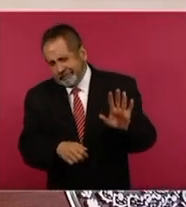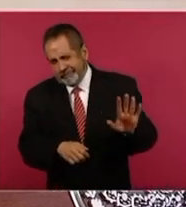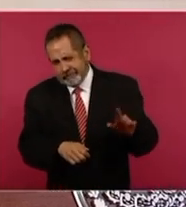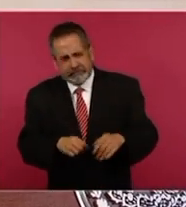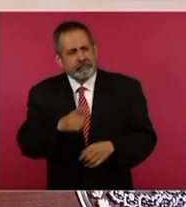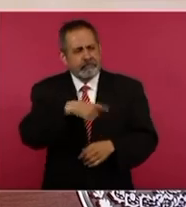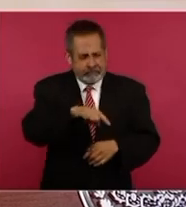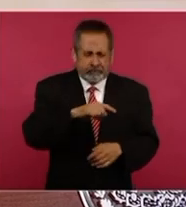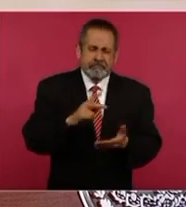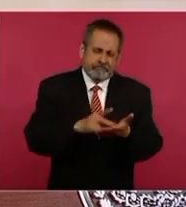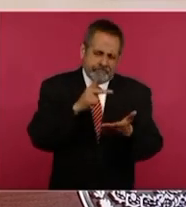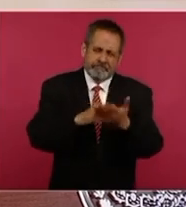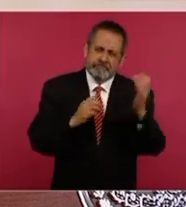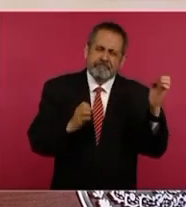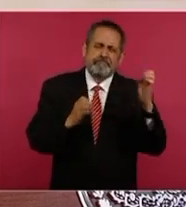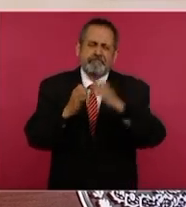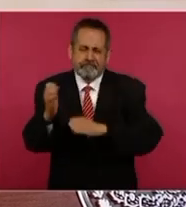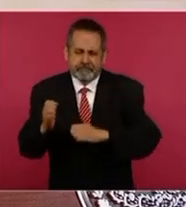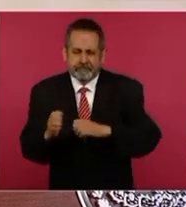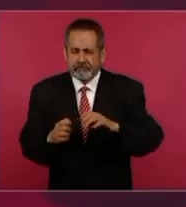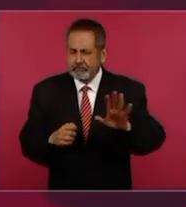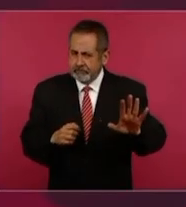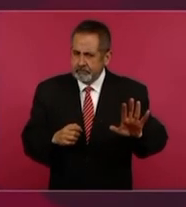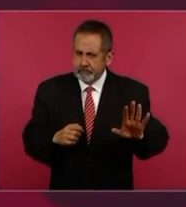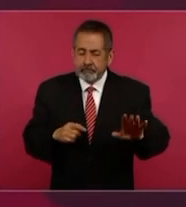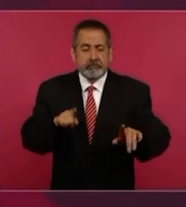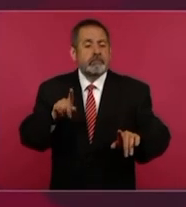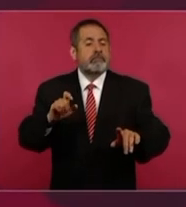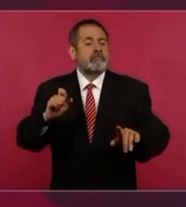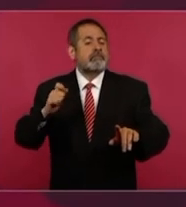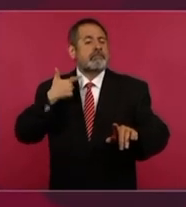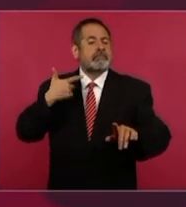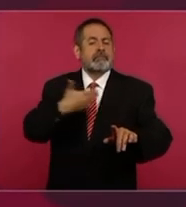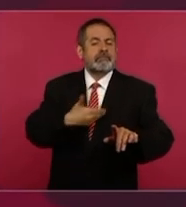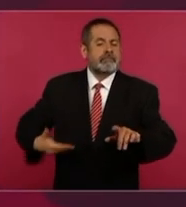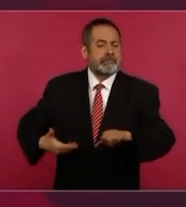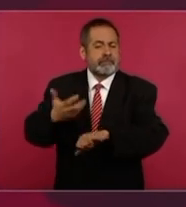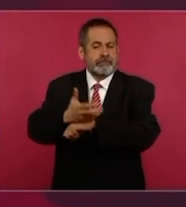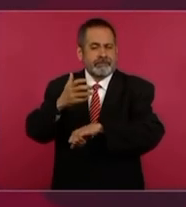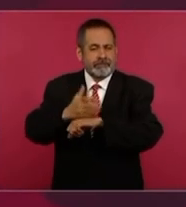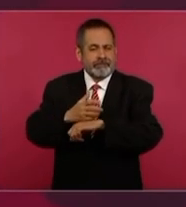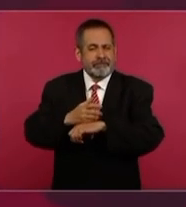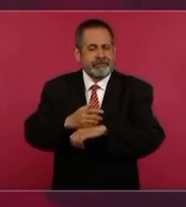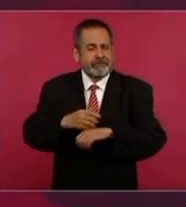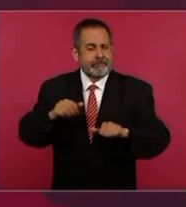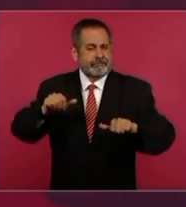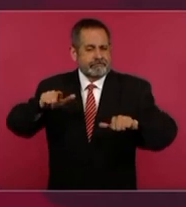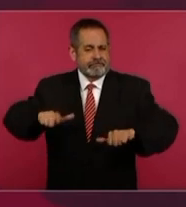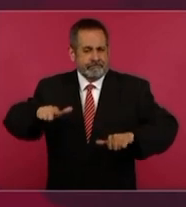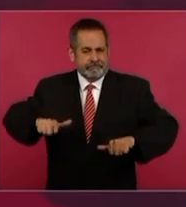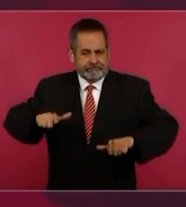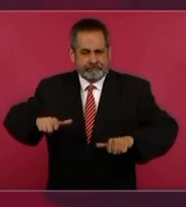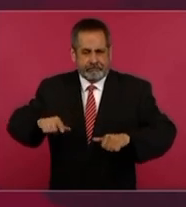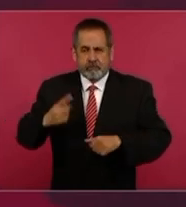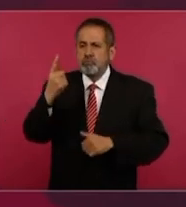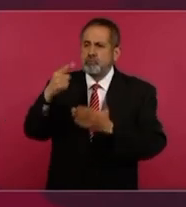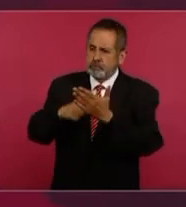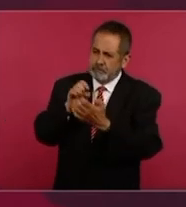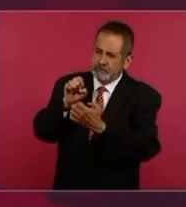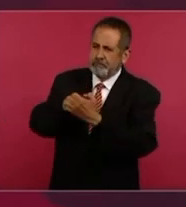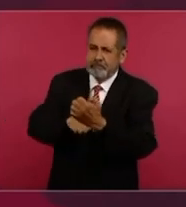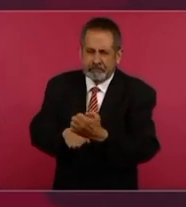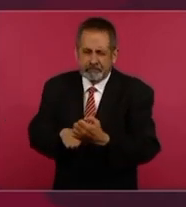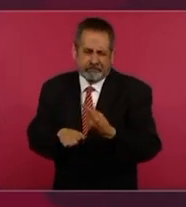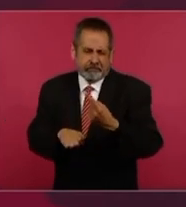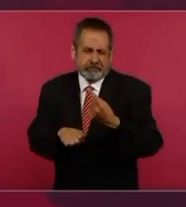engañado, pero como decía Lincoln, al pueblo lo puede engañar una vez, dos veces, pero